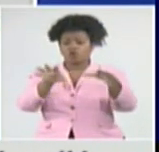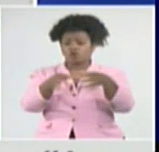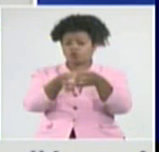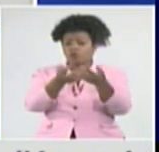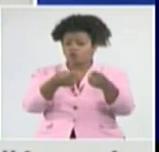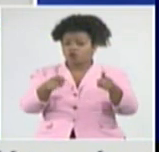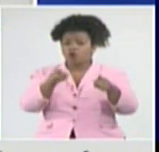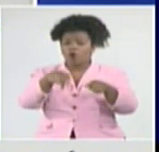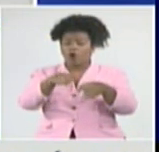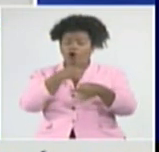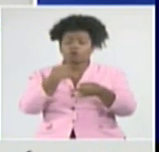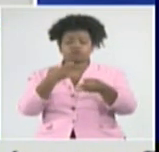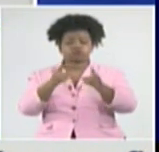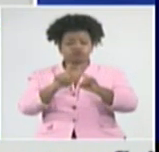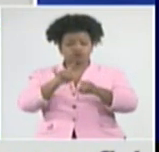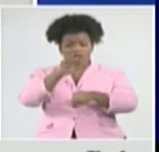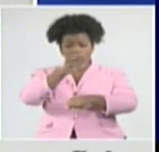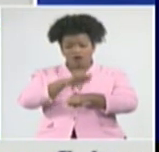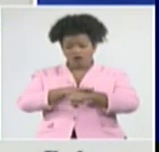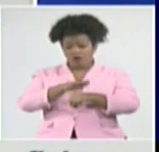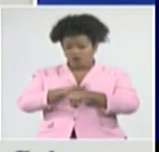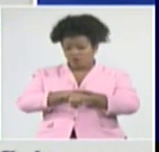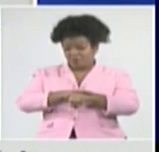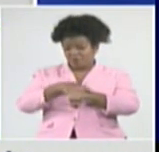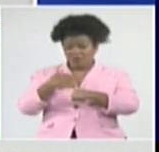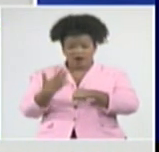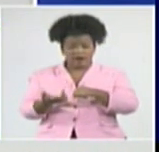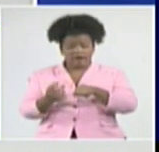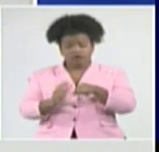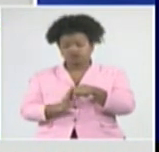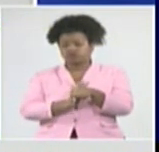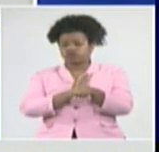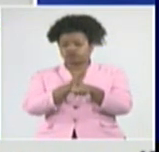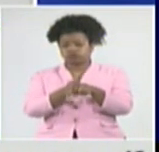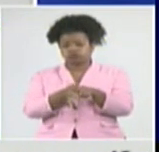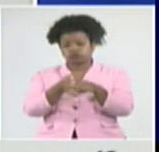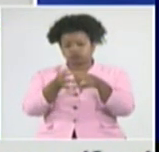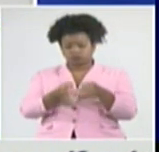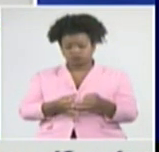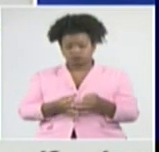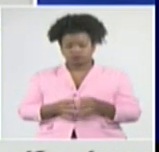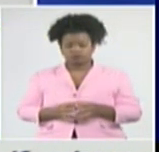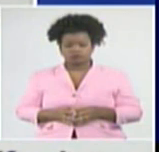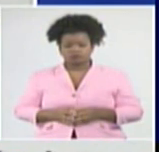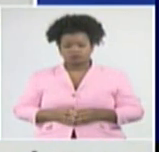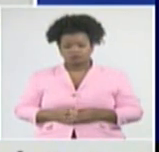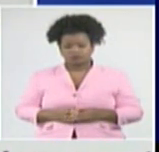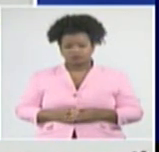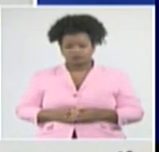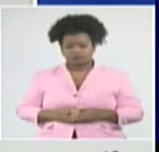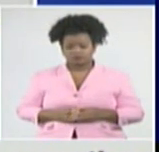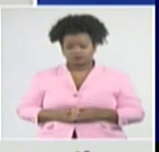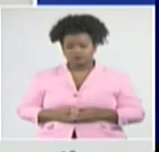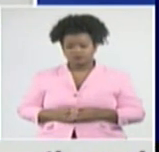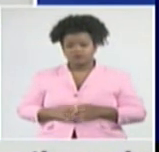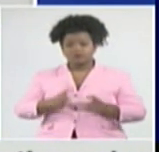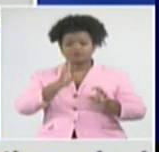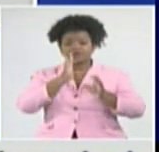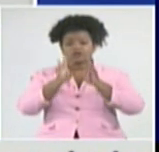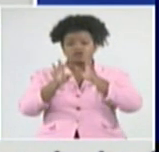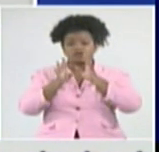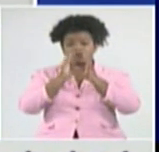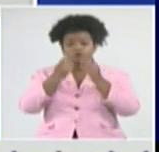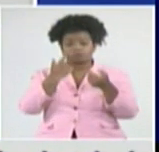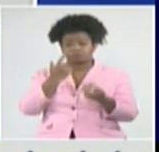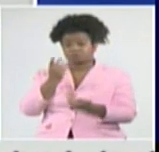hoy en La Habana, víctima de COVID-19, según publica la Casa Discográfica de Gren en su página de Facebook. Aquí se hace eco de esta